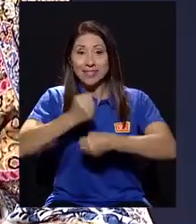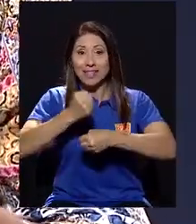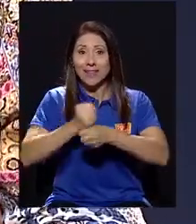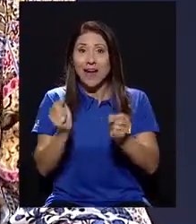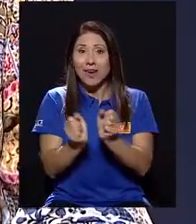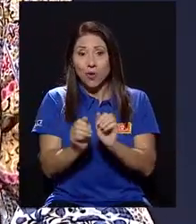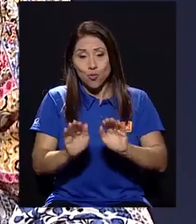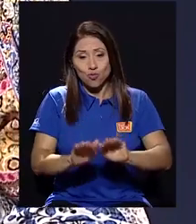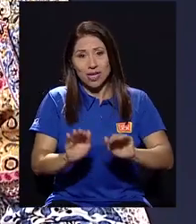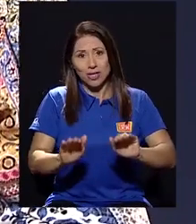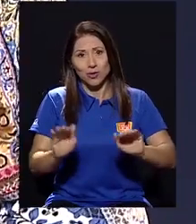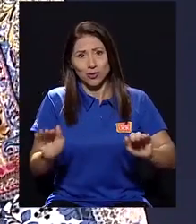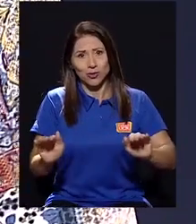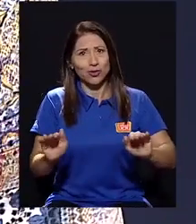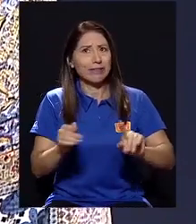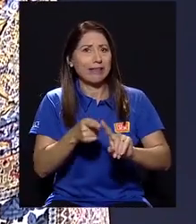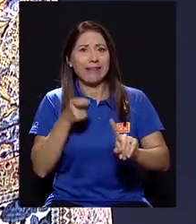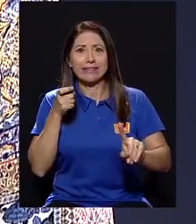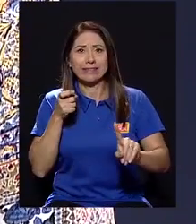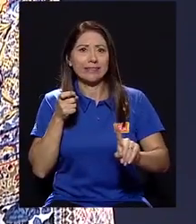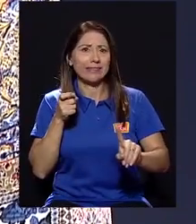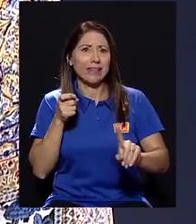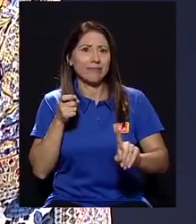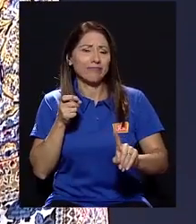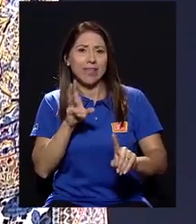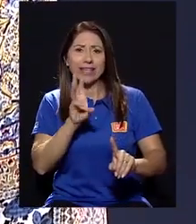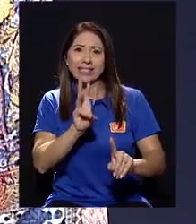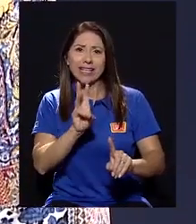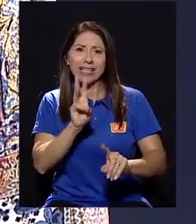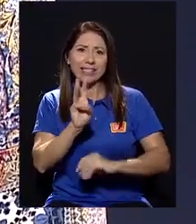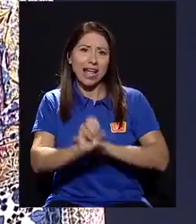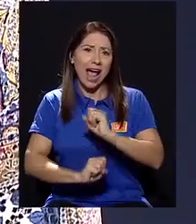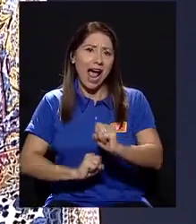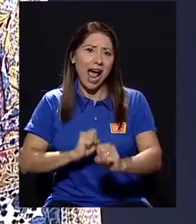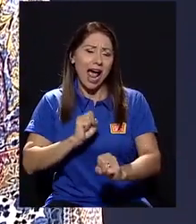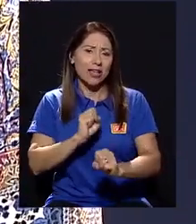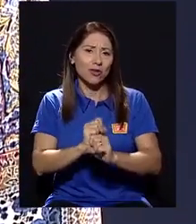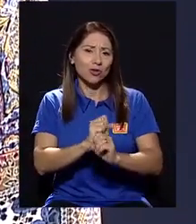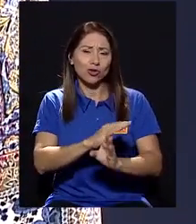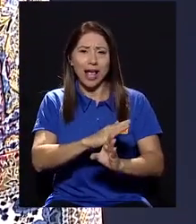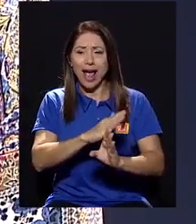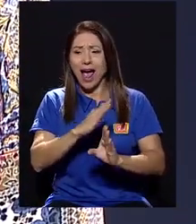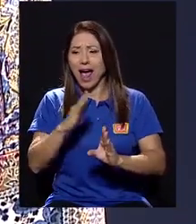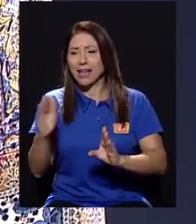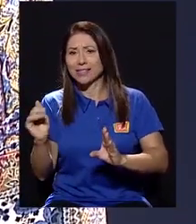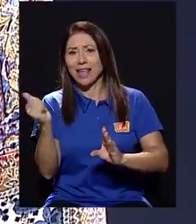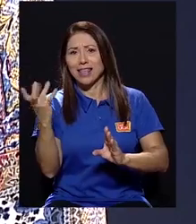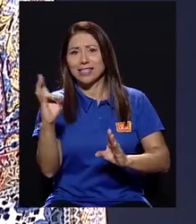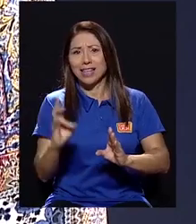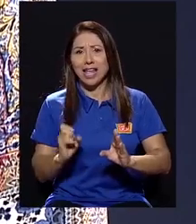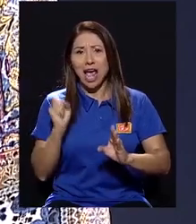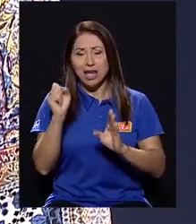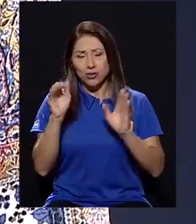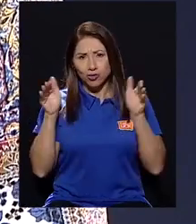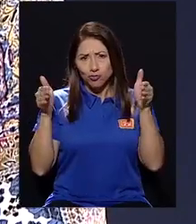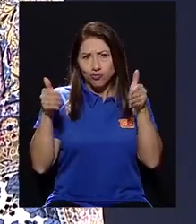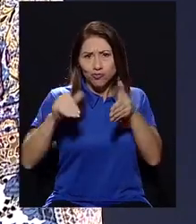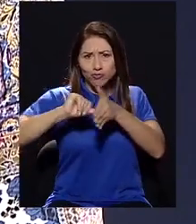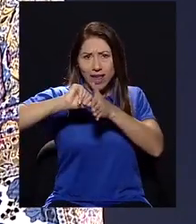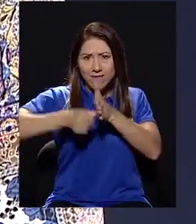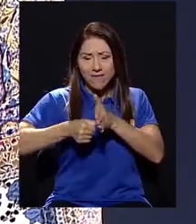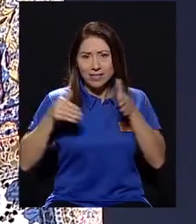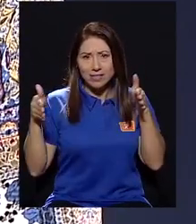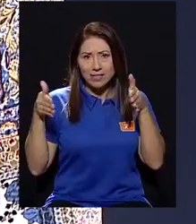con niños y se trabaja con niños desde dos, seis años hasta diecisiete. Ese era como el énfasis. Y